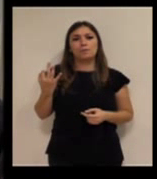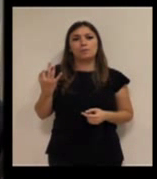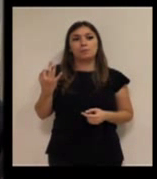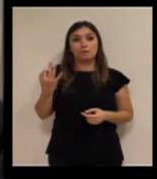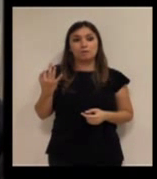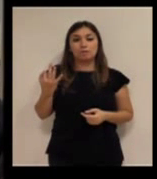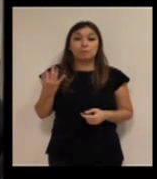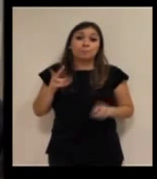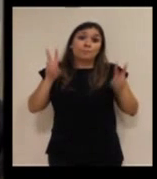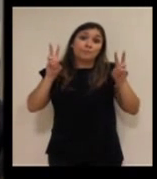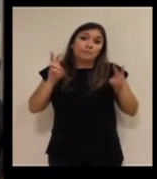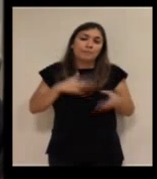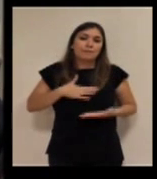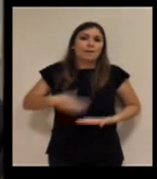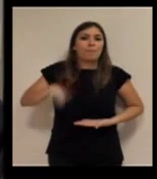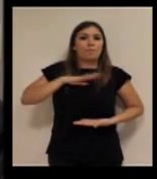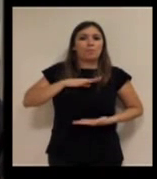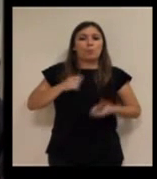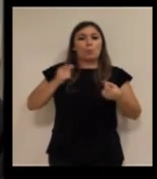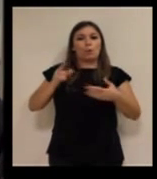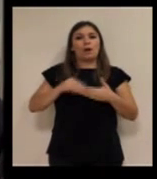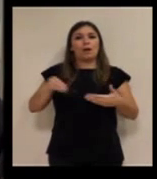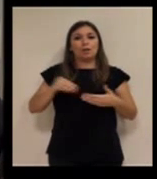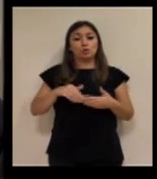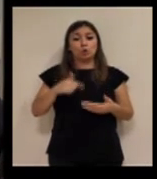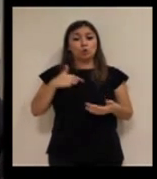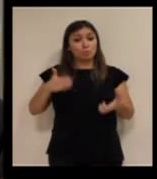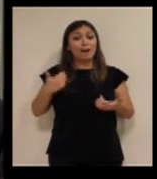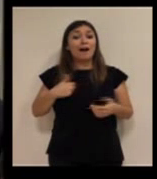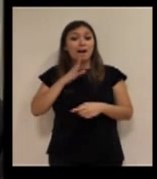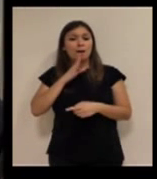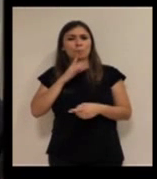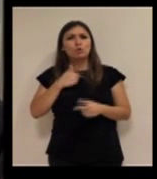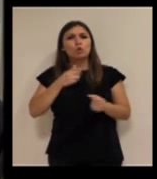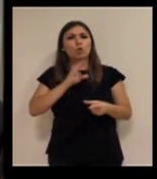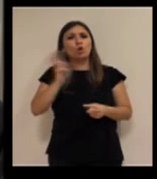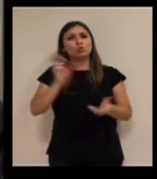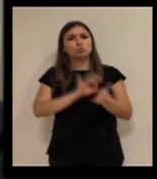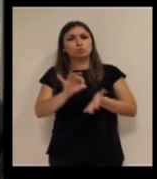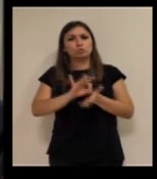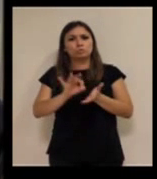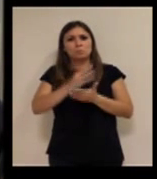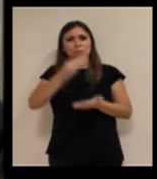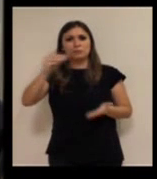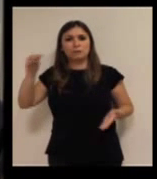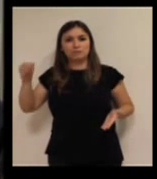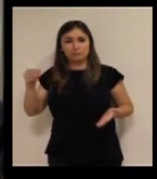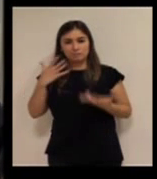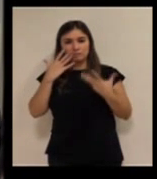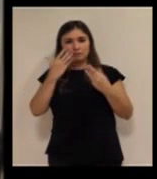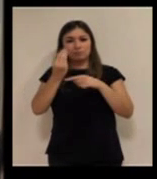el poder o la capacidad de ofrecerle a los usuarios otros servicios. Digamos que hace